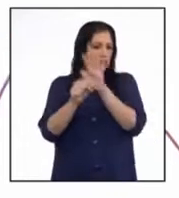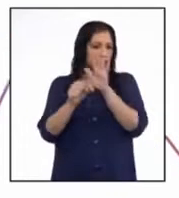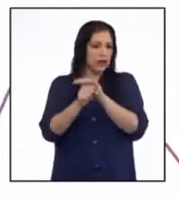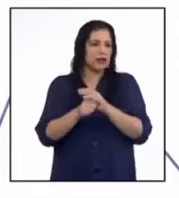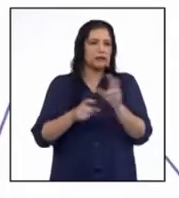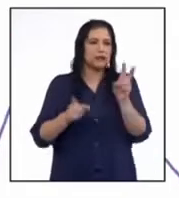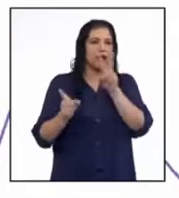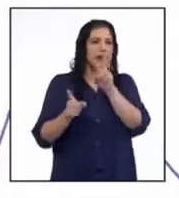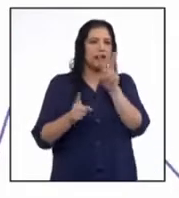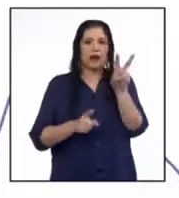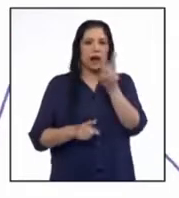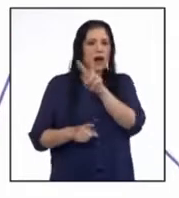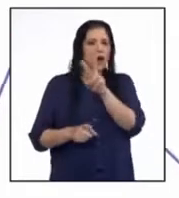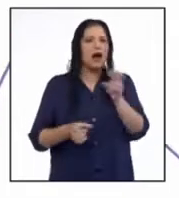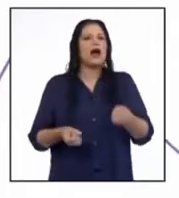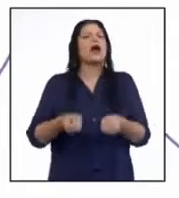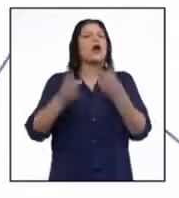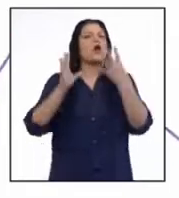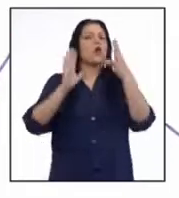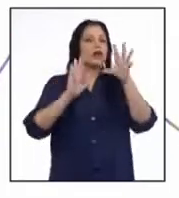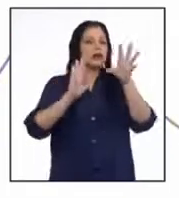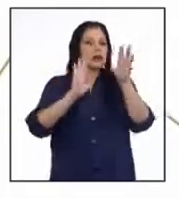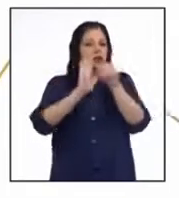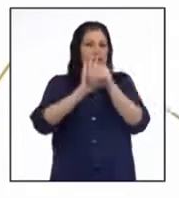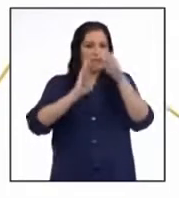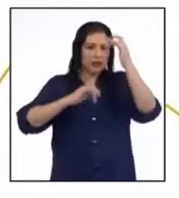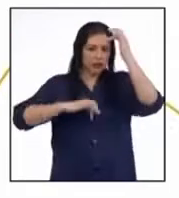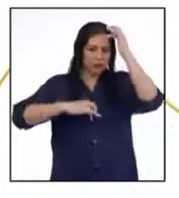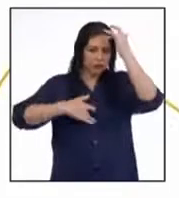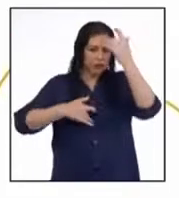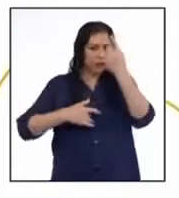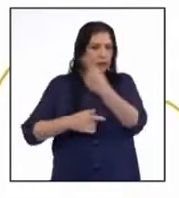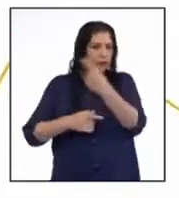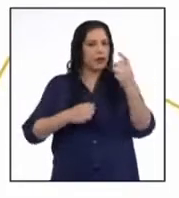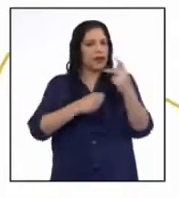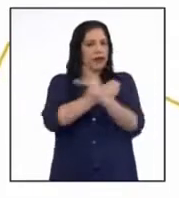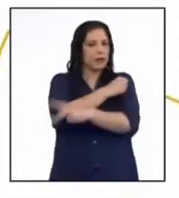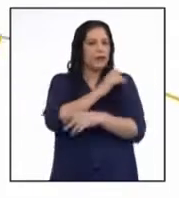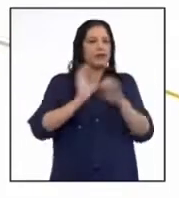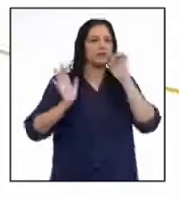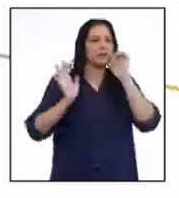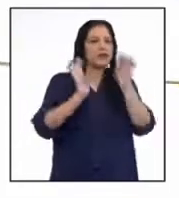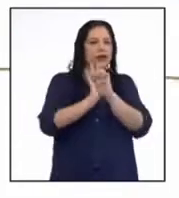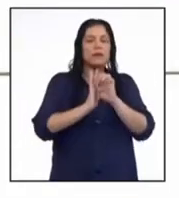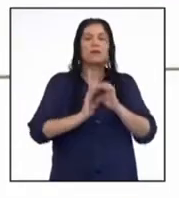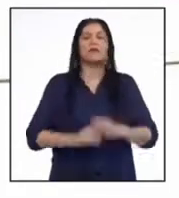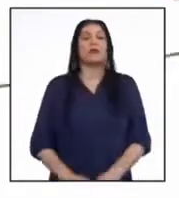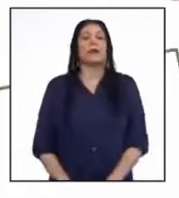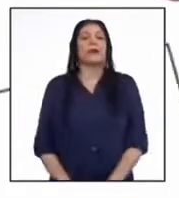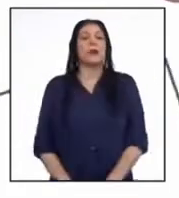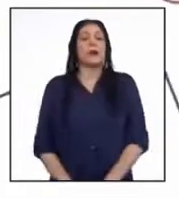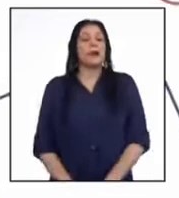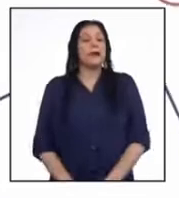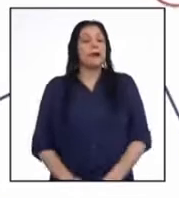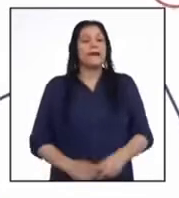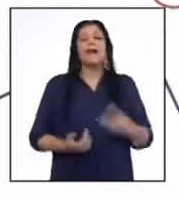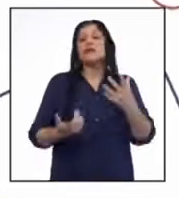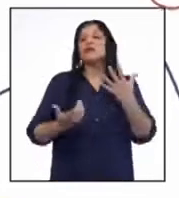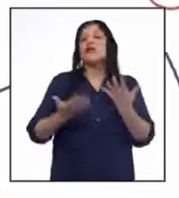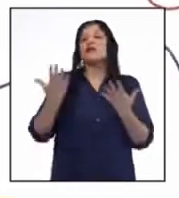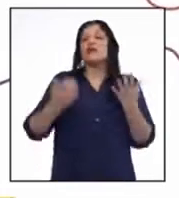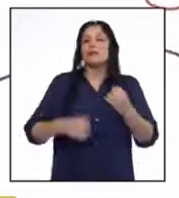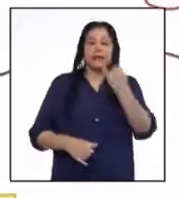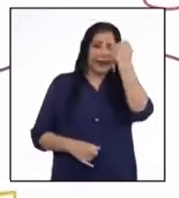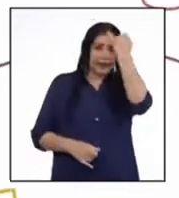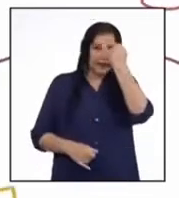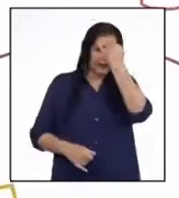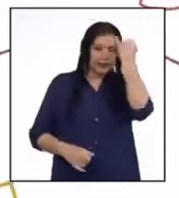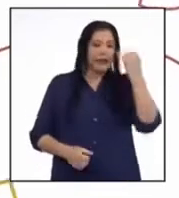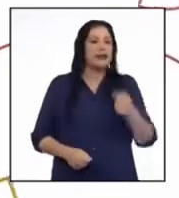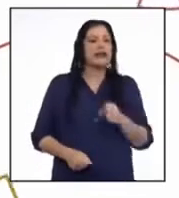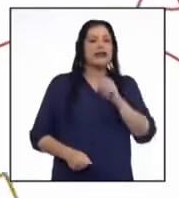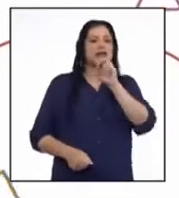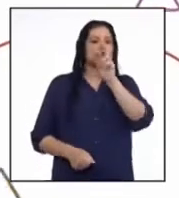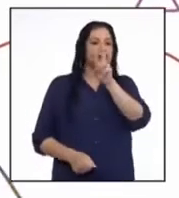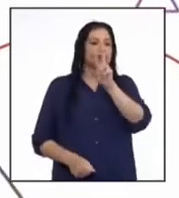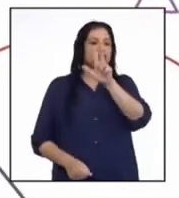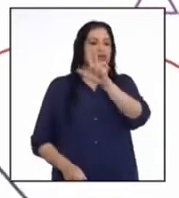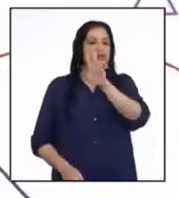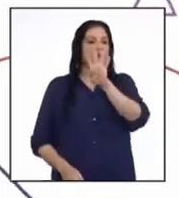que ahí están los totales de contagiados a esa fecha por cada país. Por ejemplo, a esa fecha, el total de contagiados en Italia era de